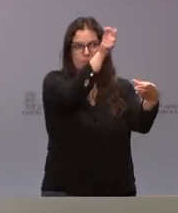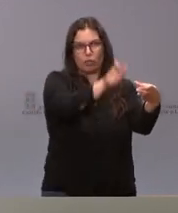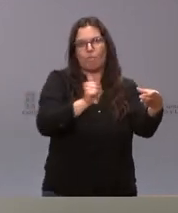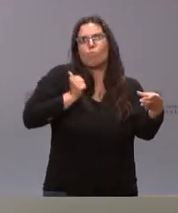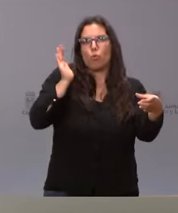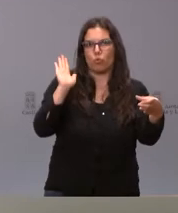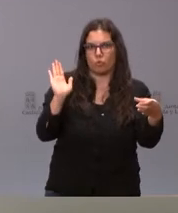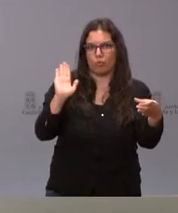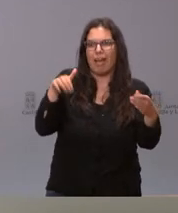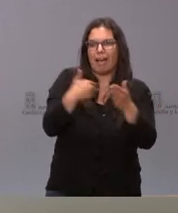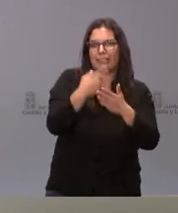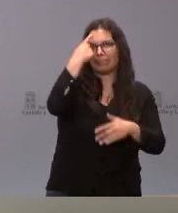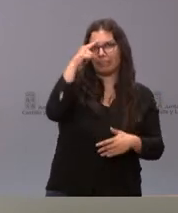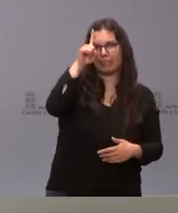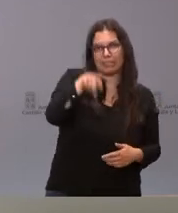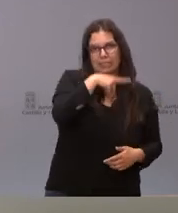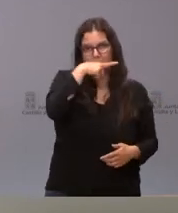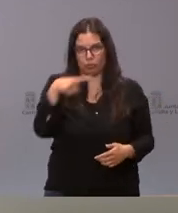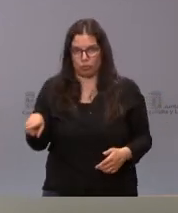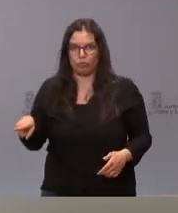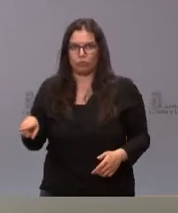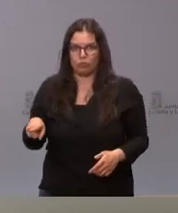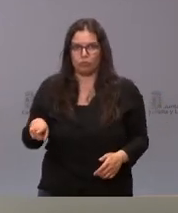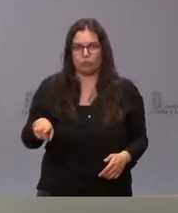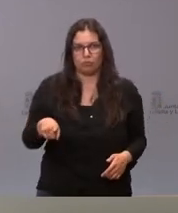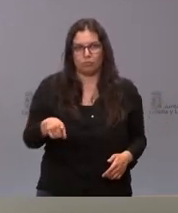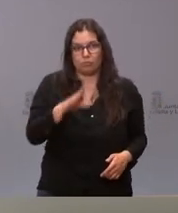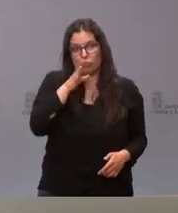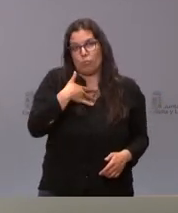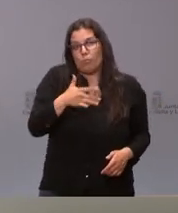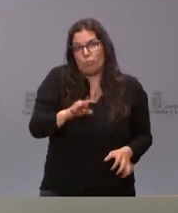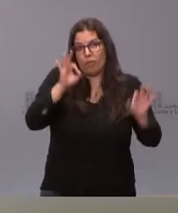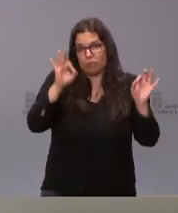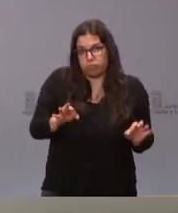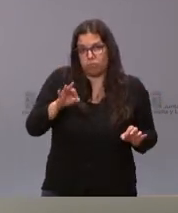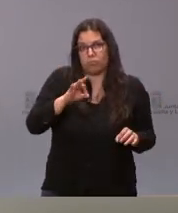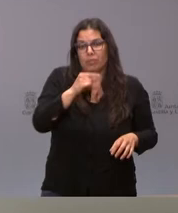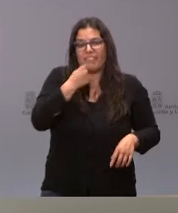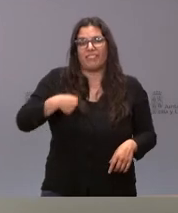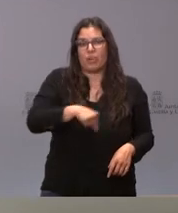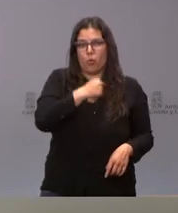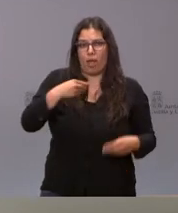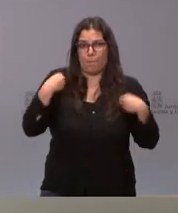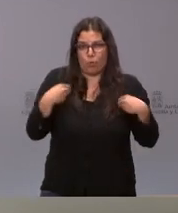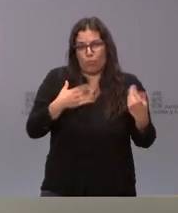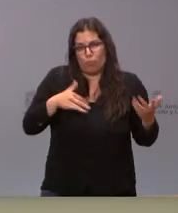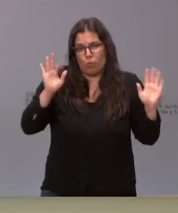persona sobre la cual existe esta posibilidad de haber contraído la enfermedad de la virula del mono